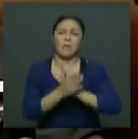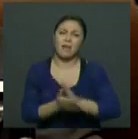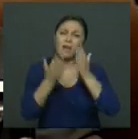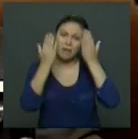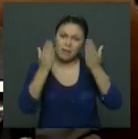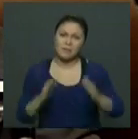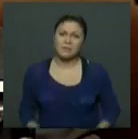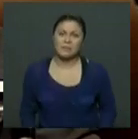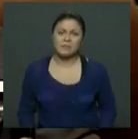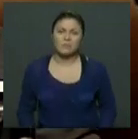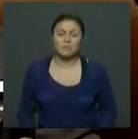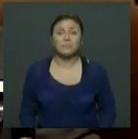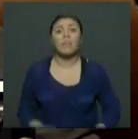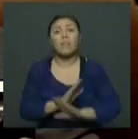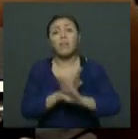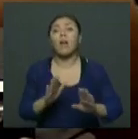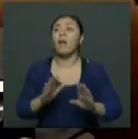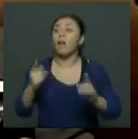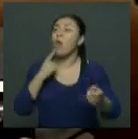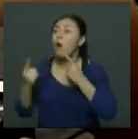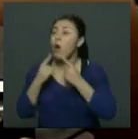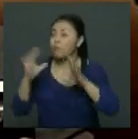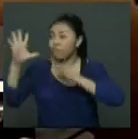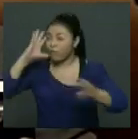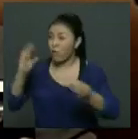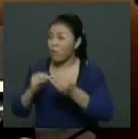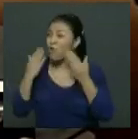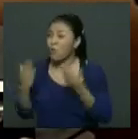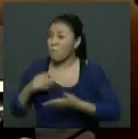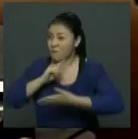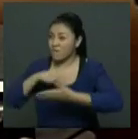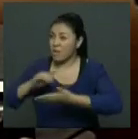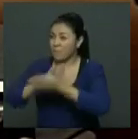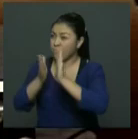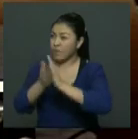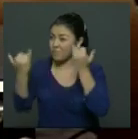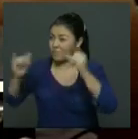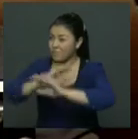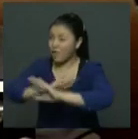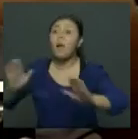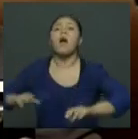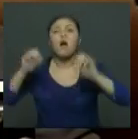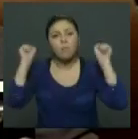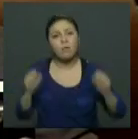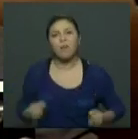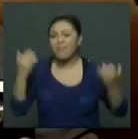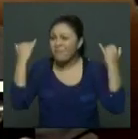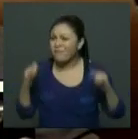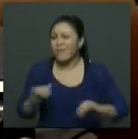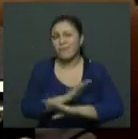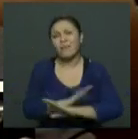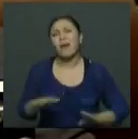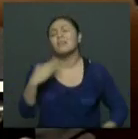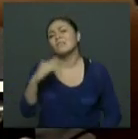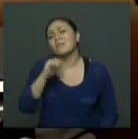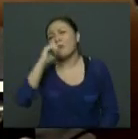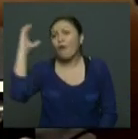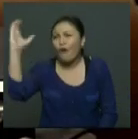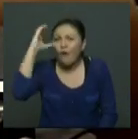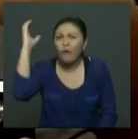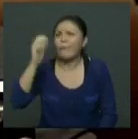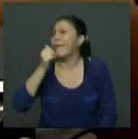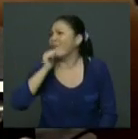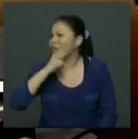esa salida negociada será la garantía del cese de estas acciones que en últimas causan dolor en Colombia a todos los actores,